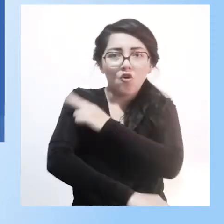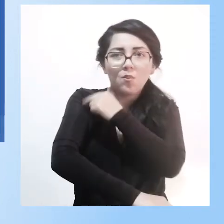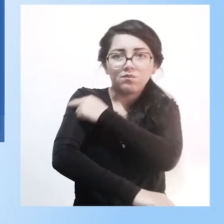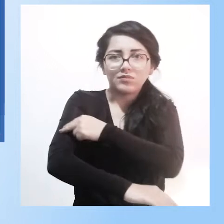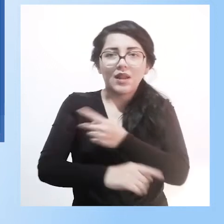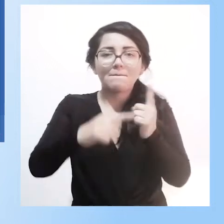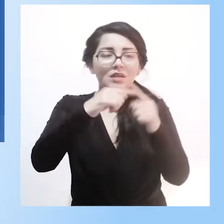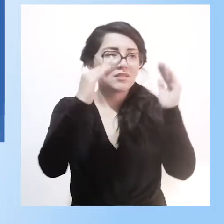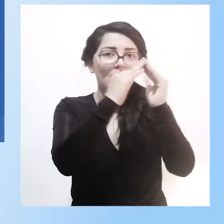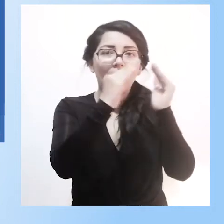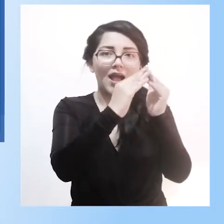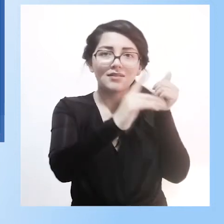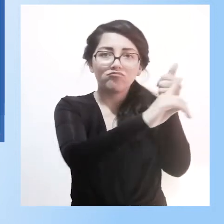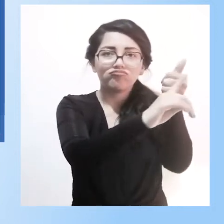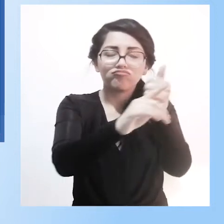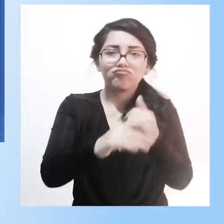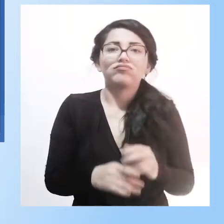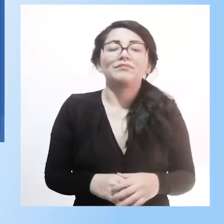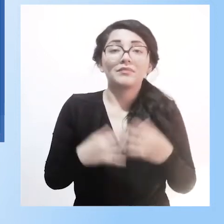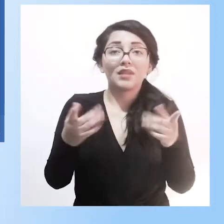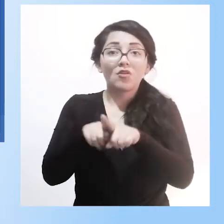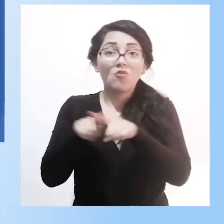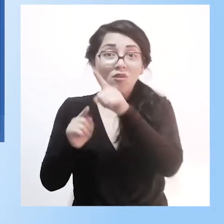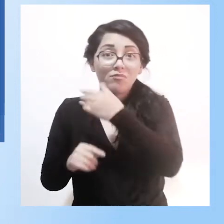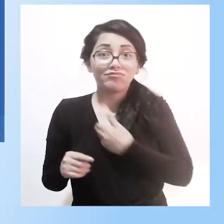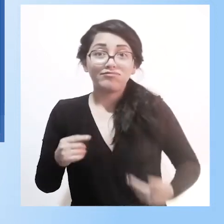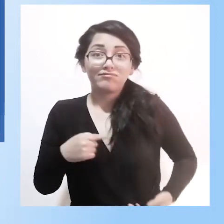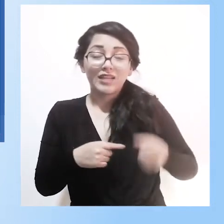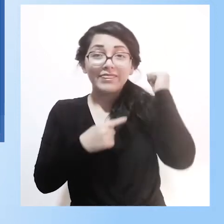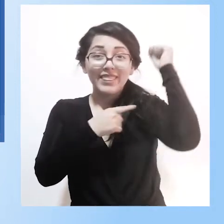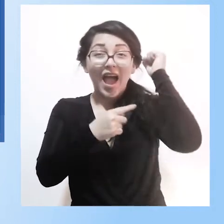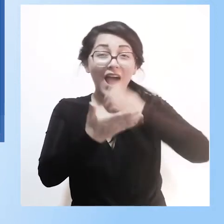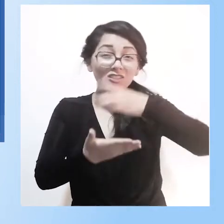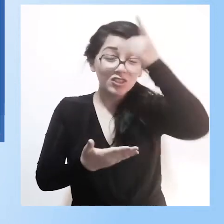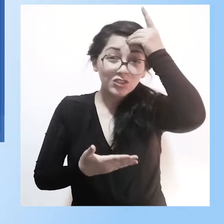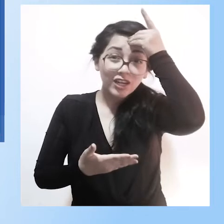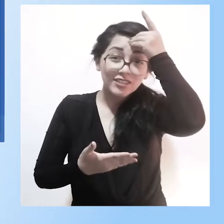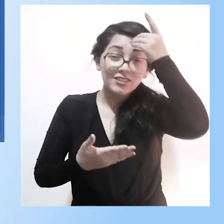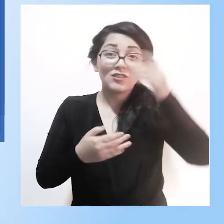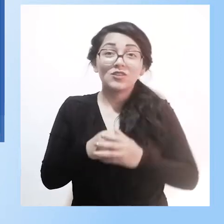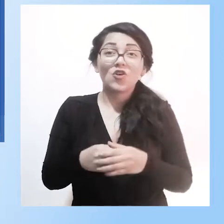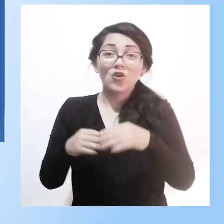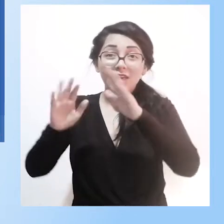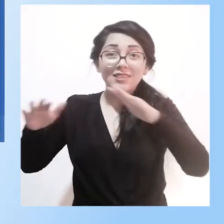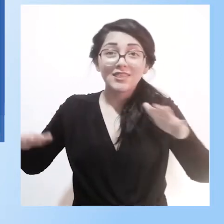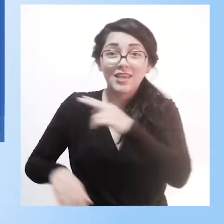vicepresidenta de la red latinoamericana y del CARIE por el derecho a educación de niños y niñas jóvenes hospitalizados en situación de enfermedad.